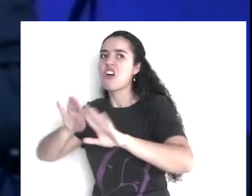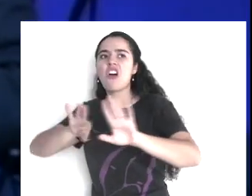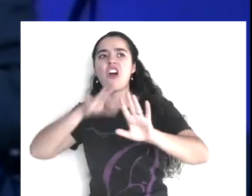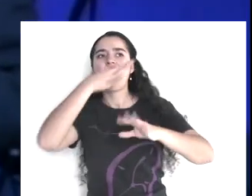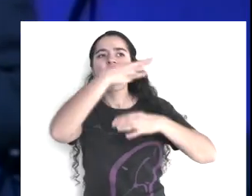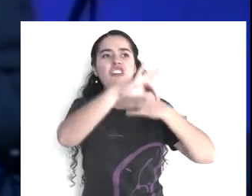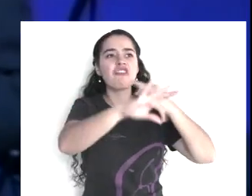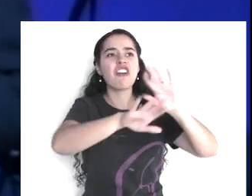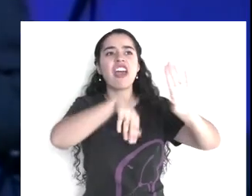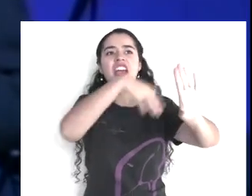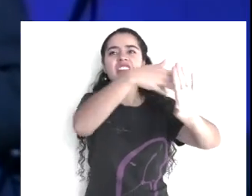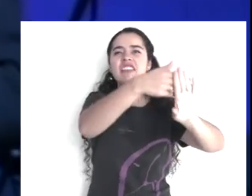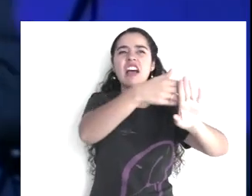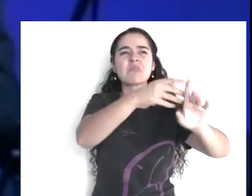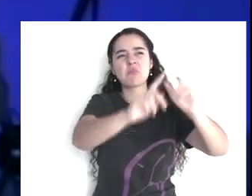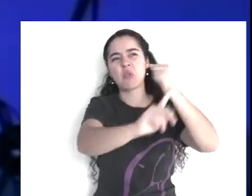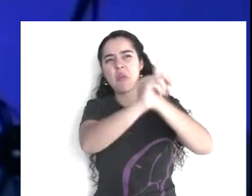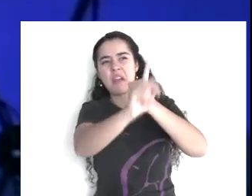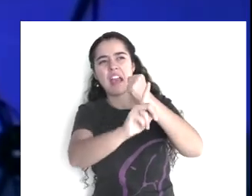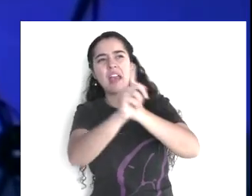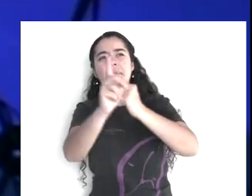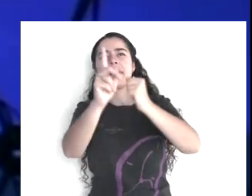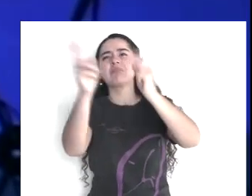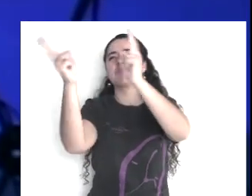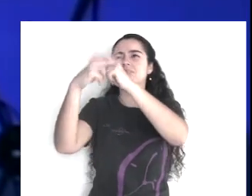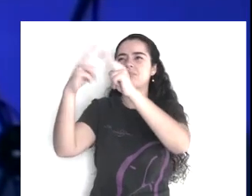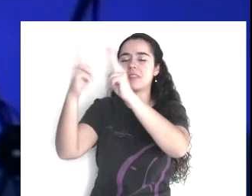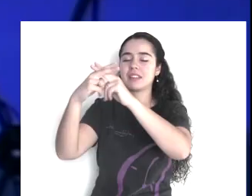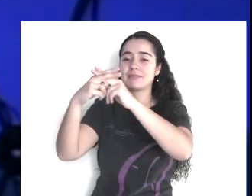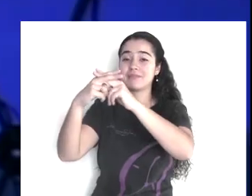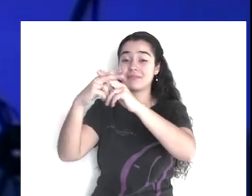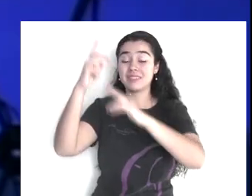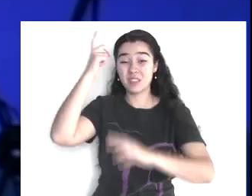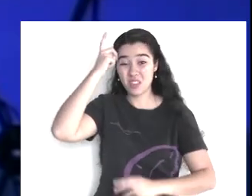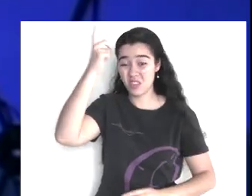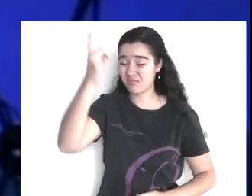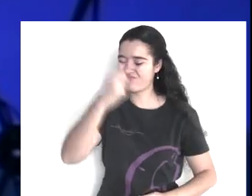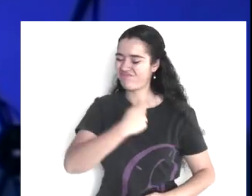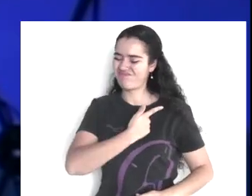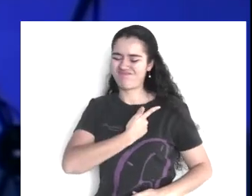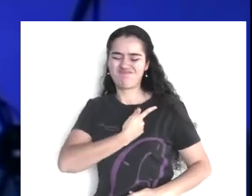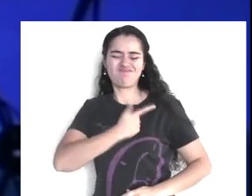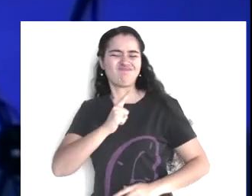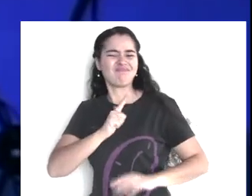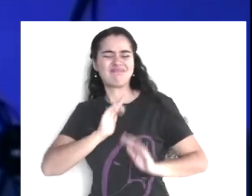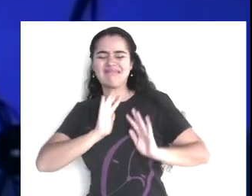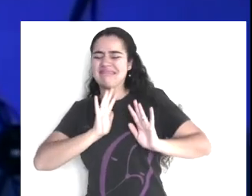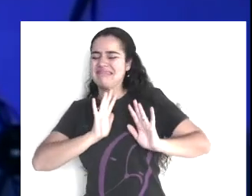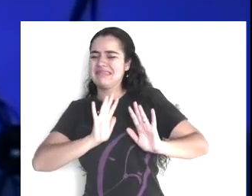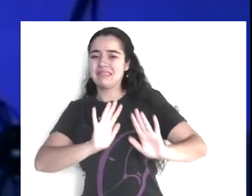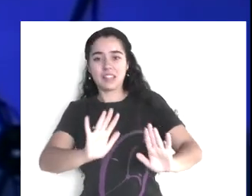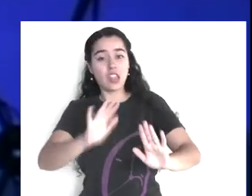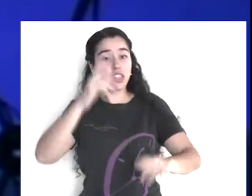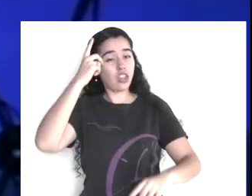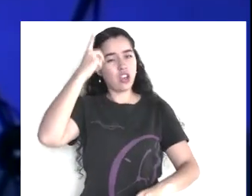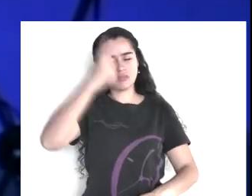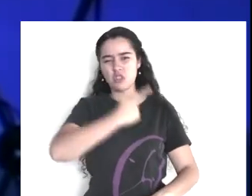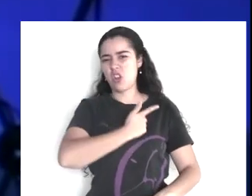división, y Dios aborrece seis cosas y aún siete abomina a su alma,